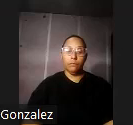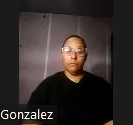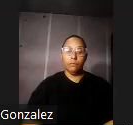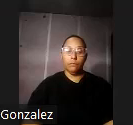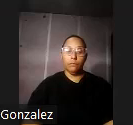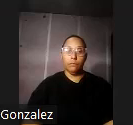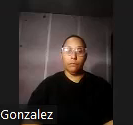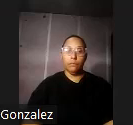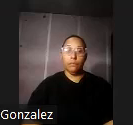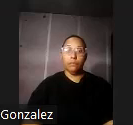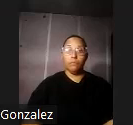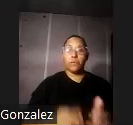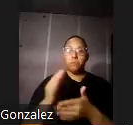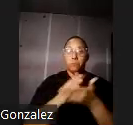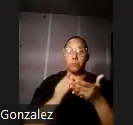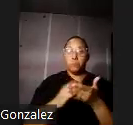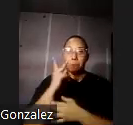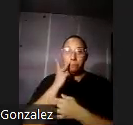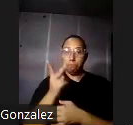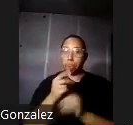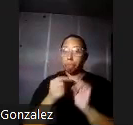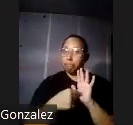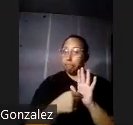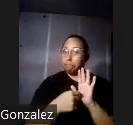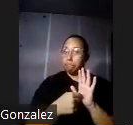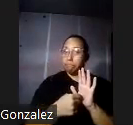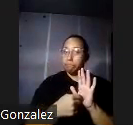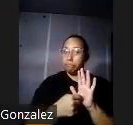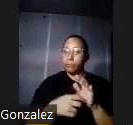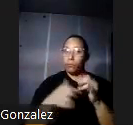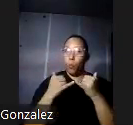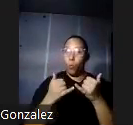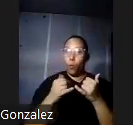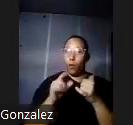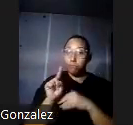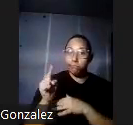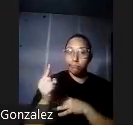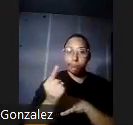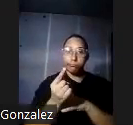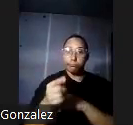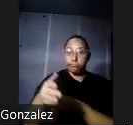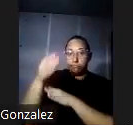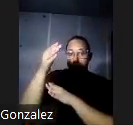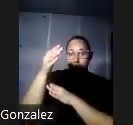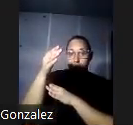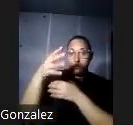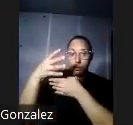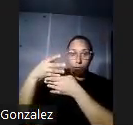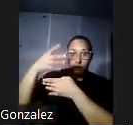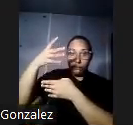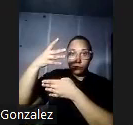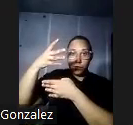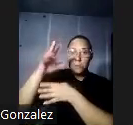esa parte que ustedes ven ahí ahora cuando me gire esa pared donde está esa ventana hasta ahí llegaba la casa